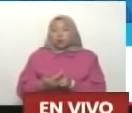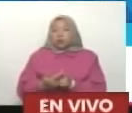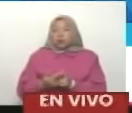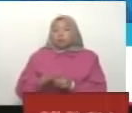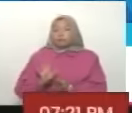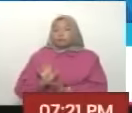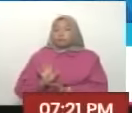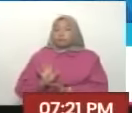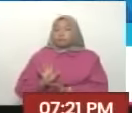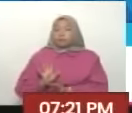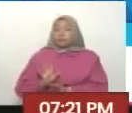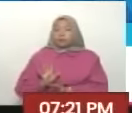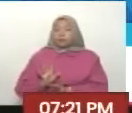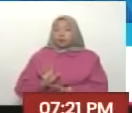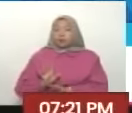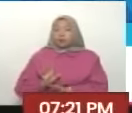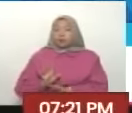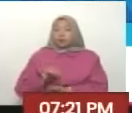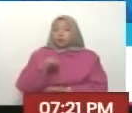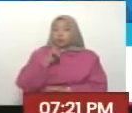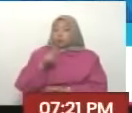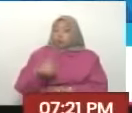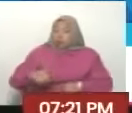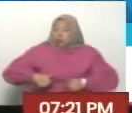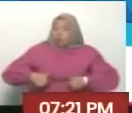en estas luchas que nos llenan tanto